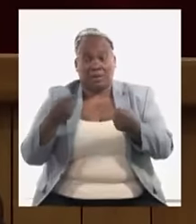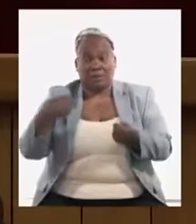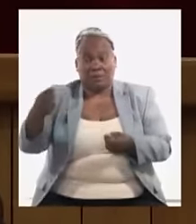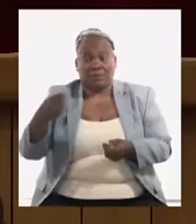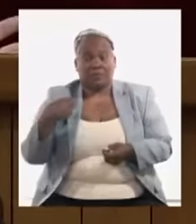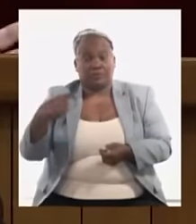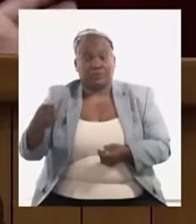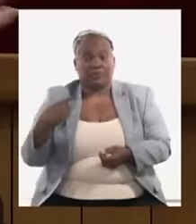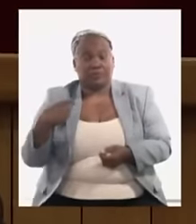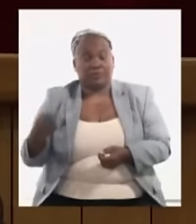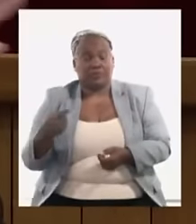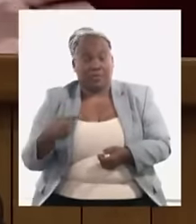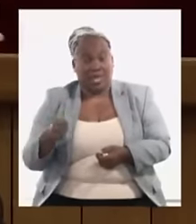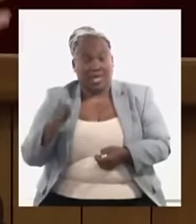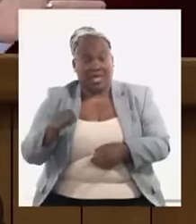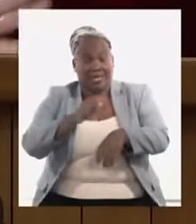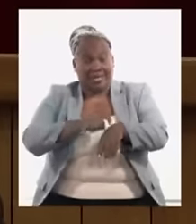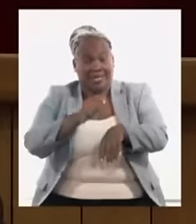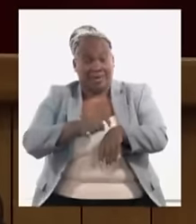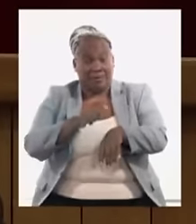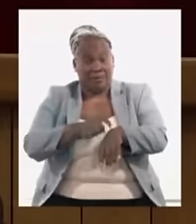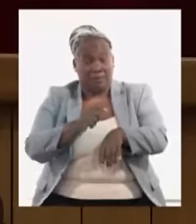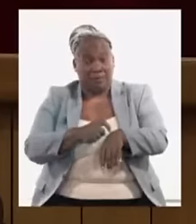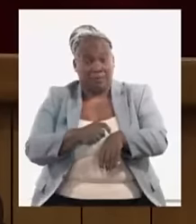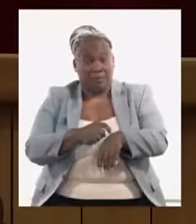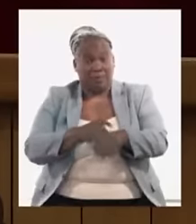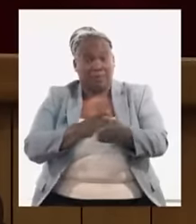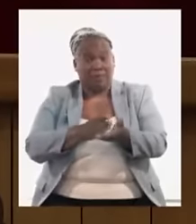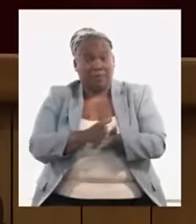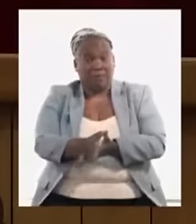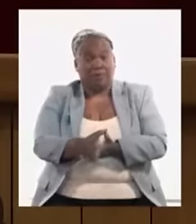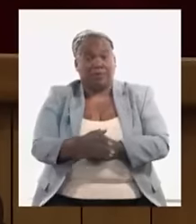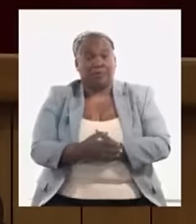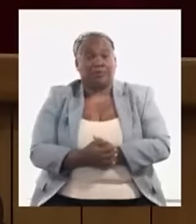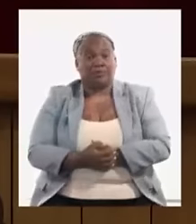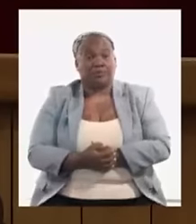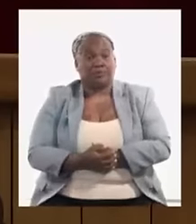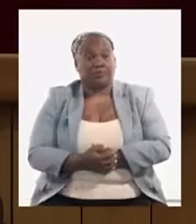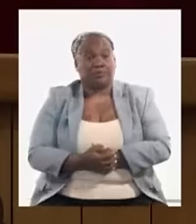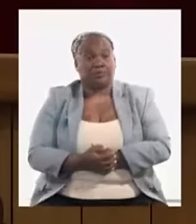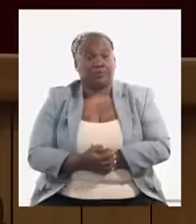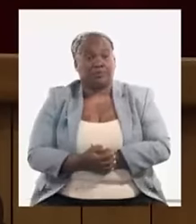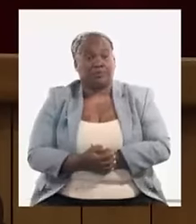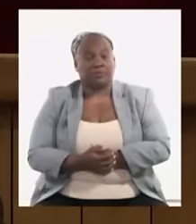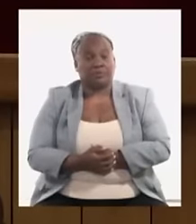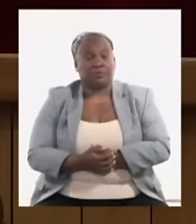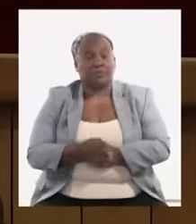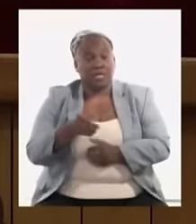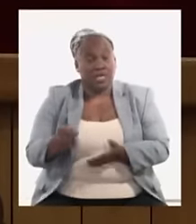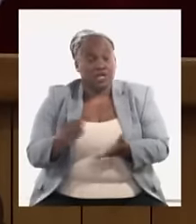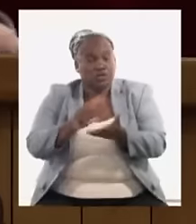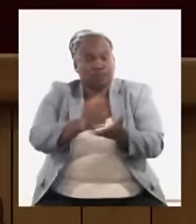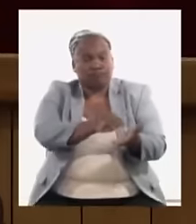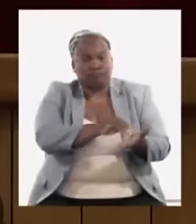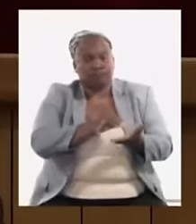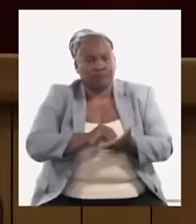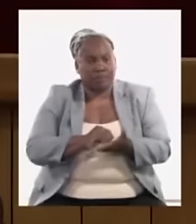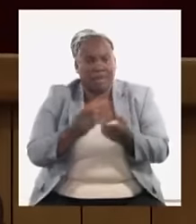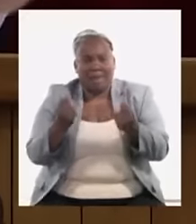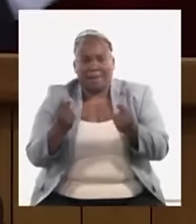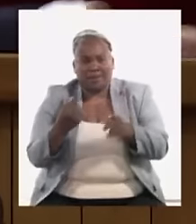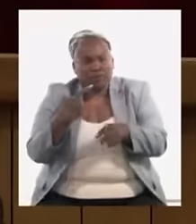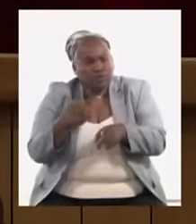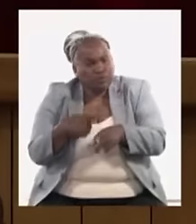insustentables en el tiempo y que seguirán definiendo cuáles de ellas tendrán que aplicarse otros precios siempre